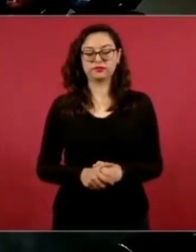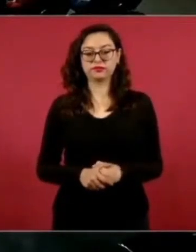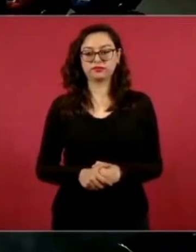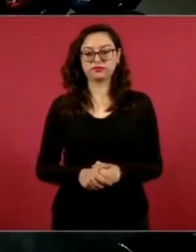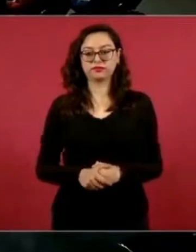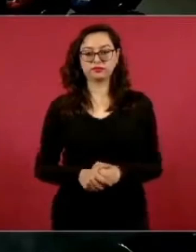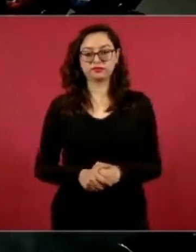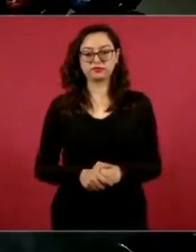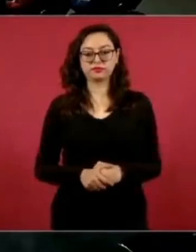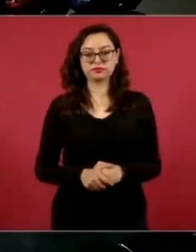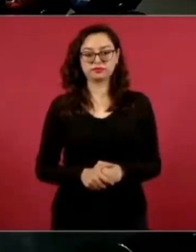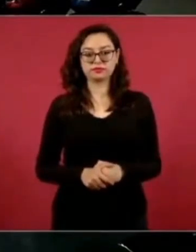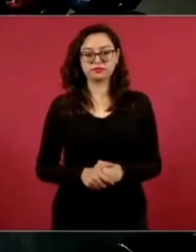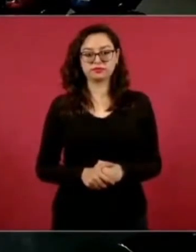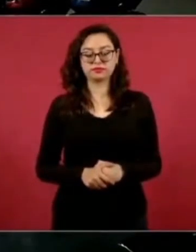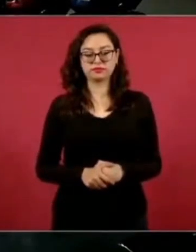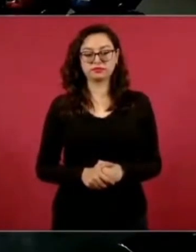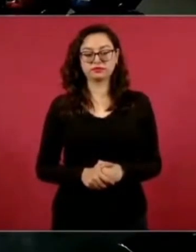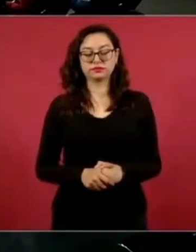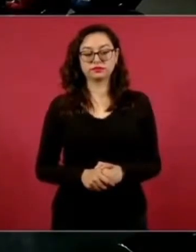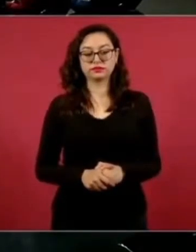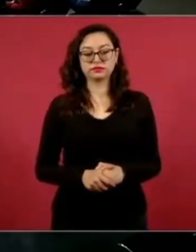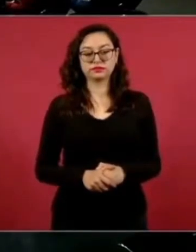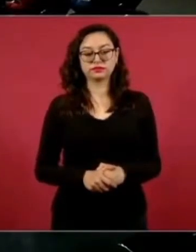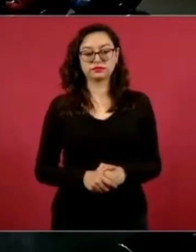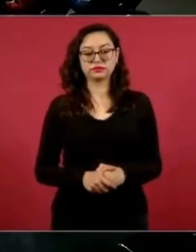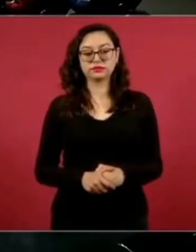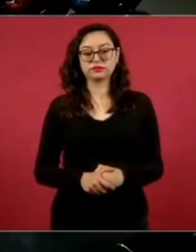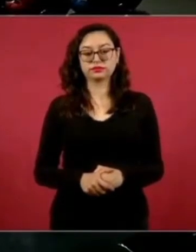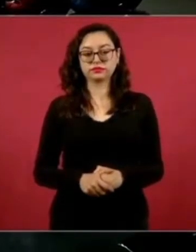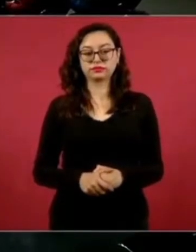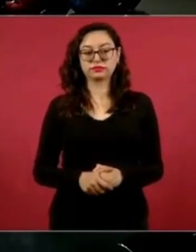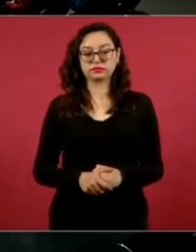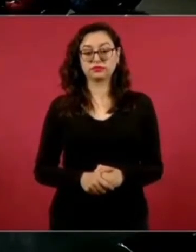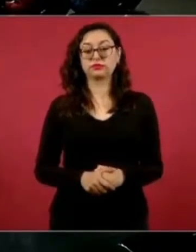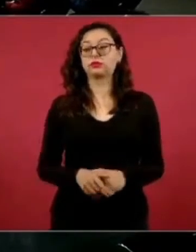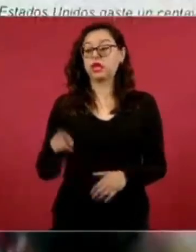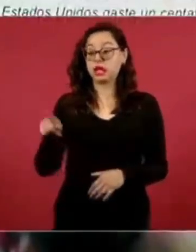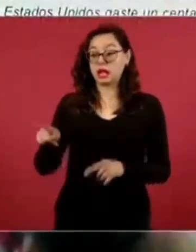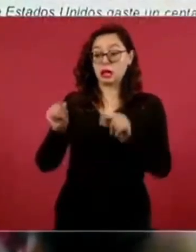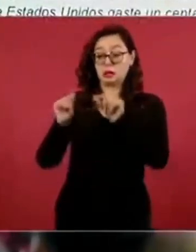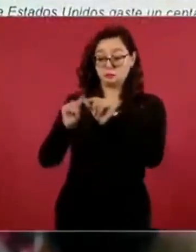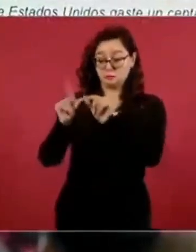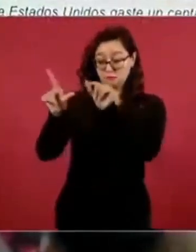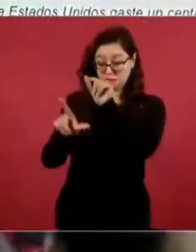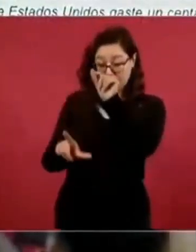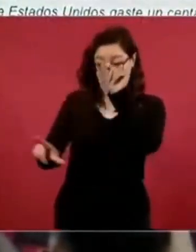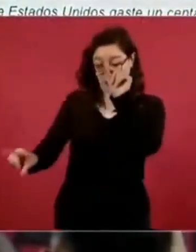Tenemos que abandonar la idea de poner en la presidencia mexicana